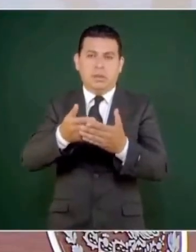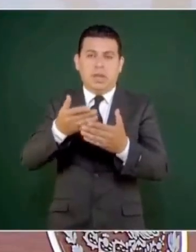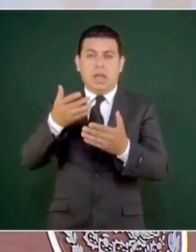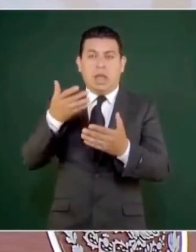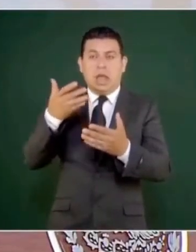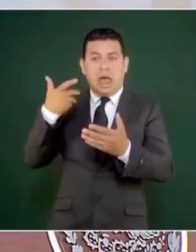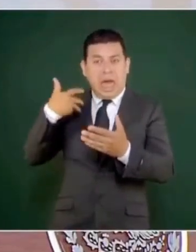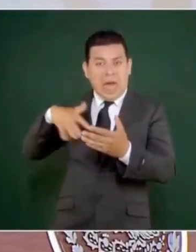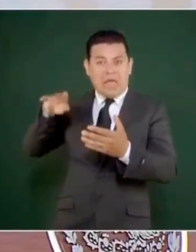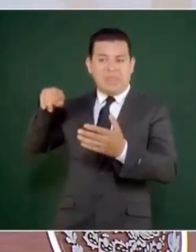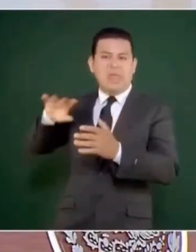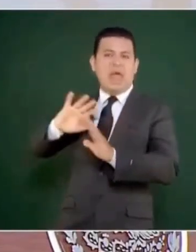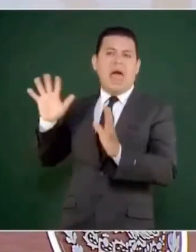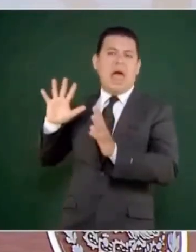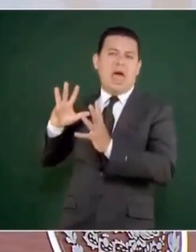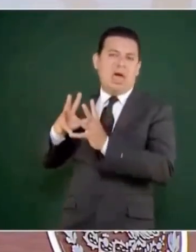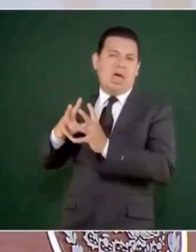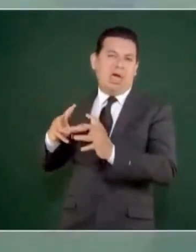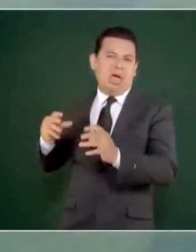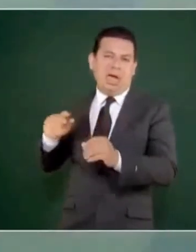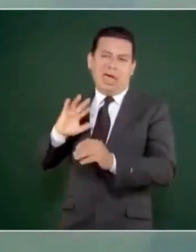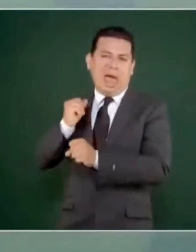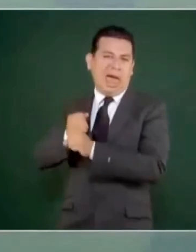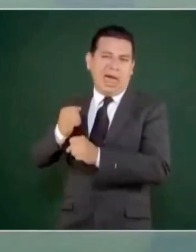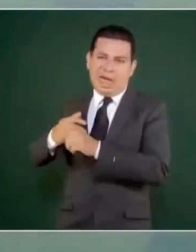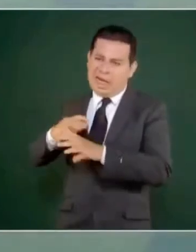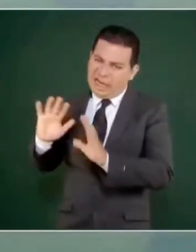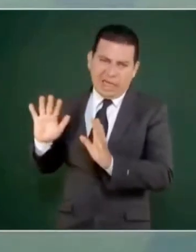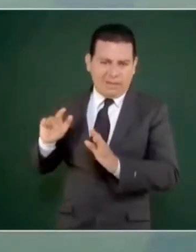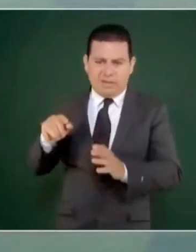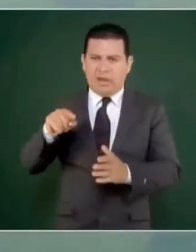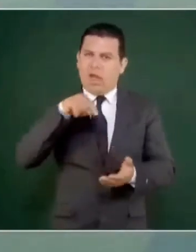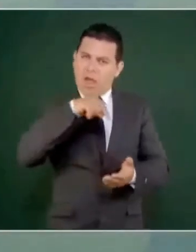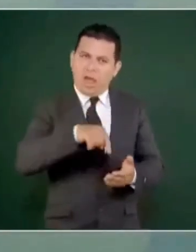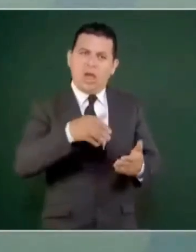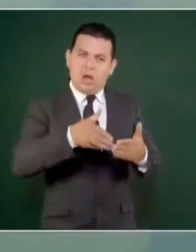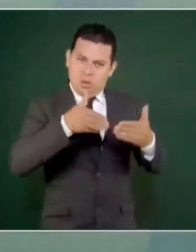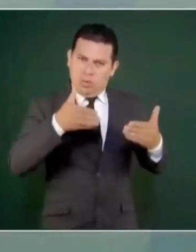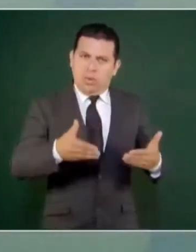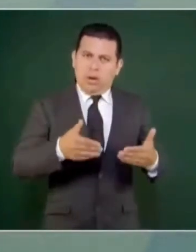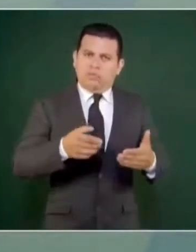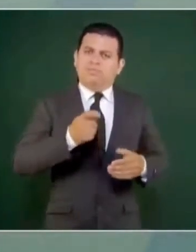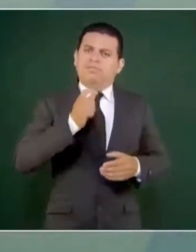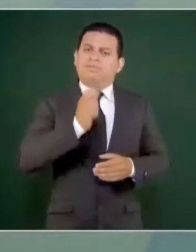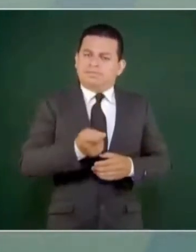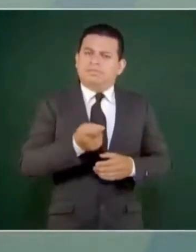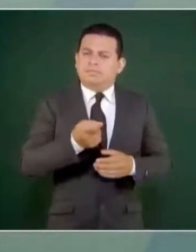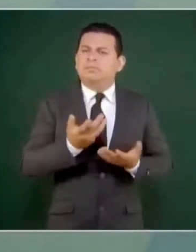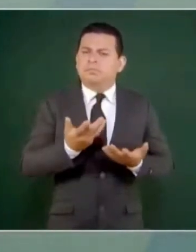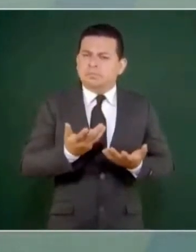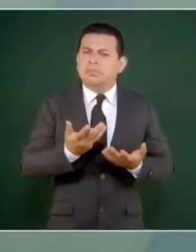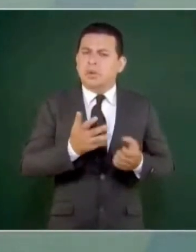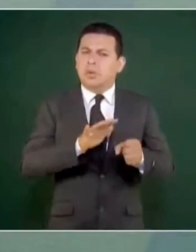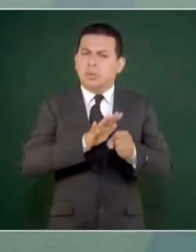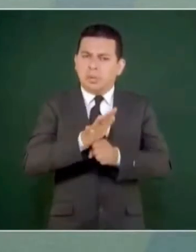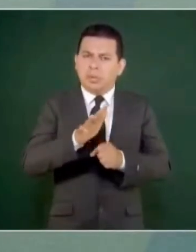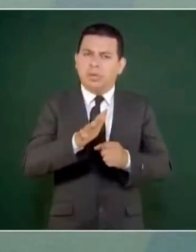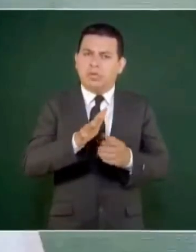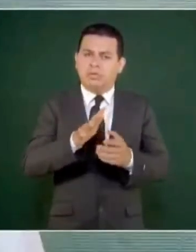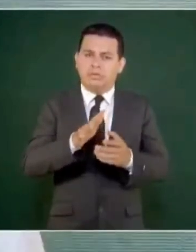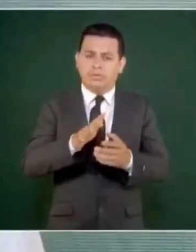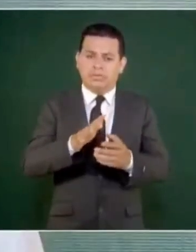es el